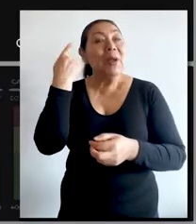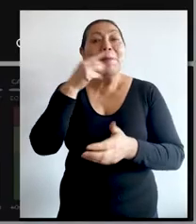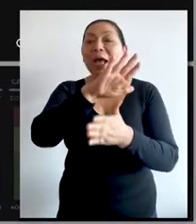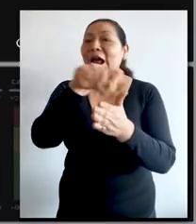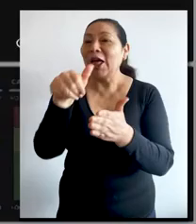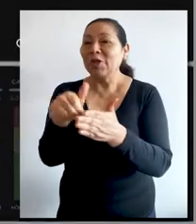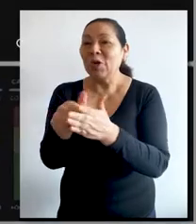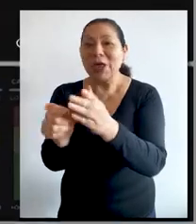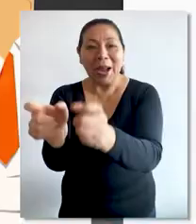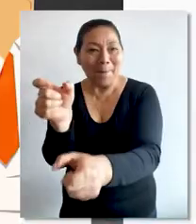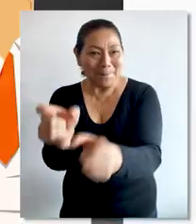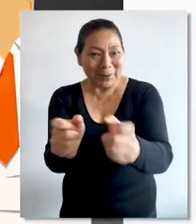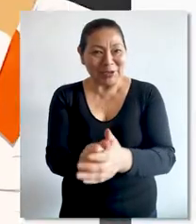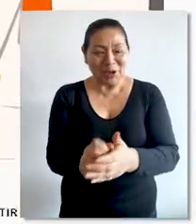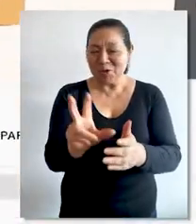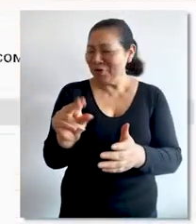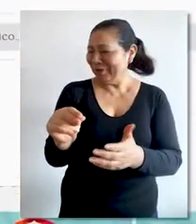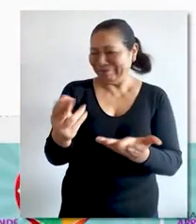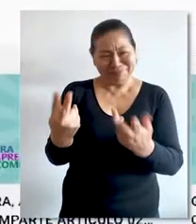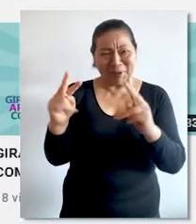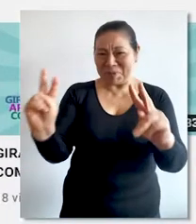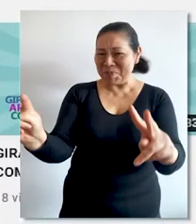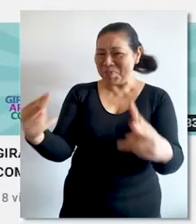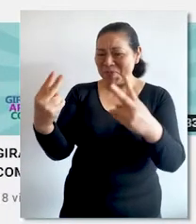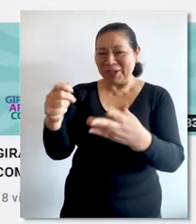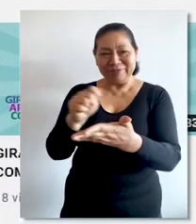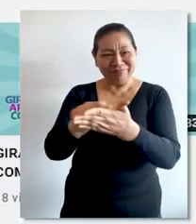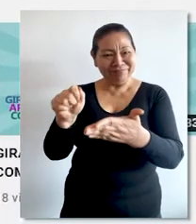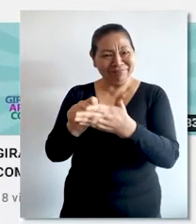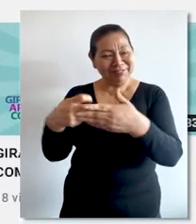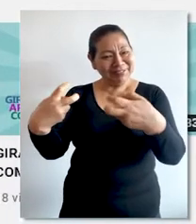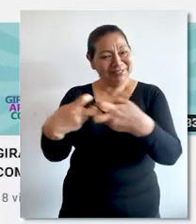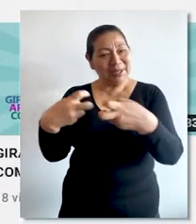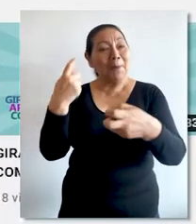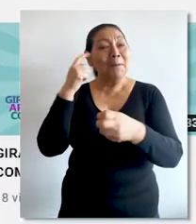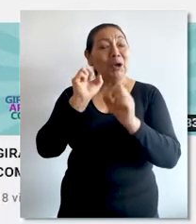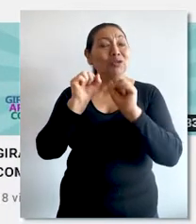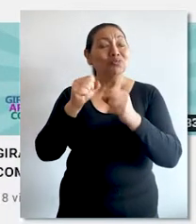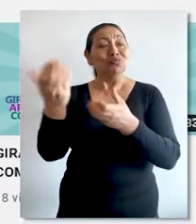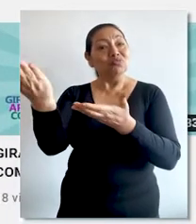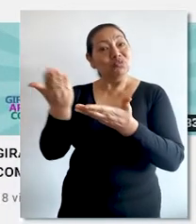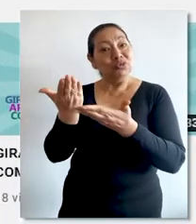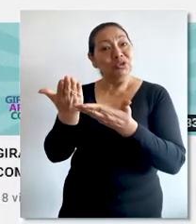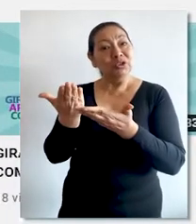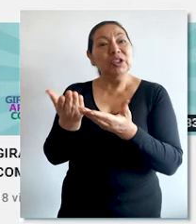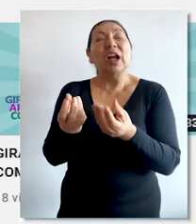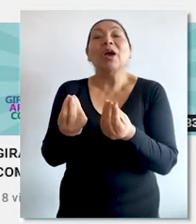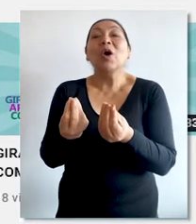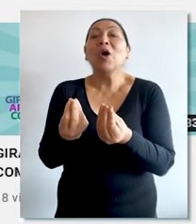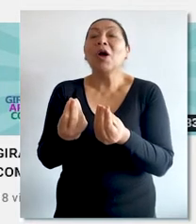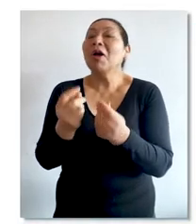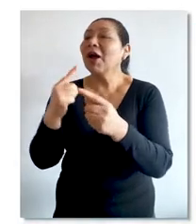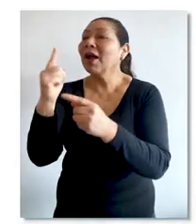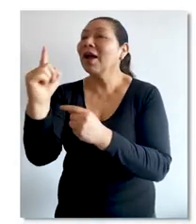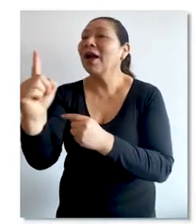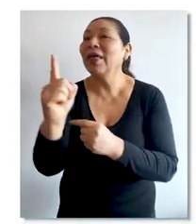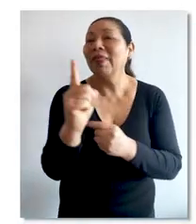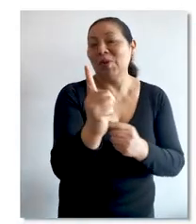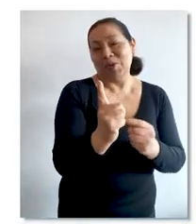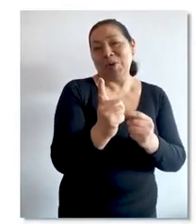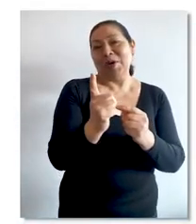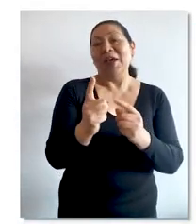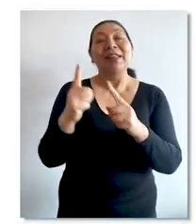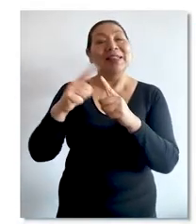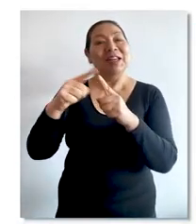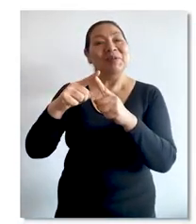para todos y todas. No esperes más y suscríbete a nuestro canal para recibir una notificación con cada estreno.